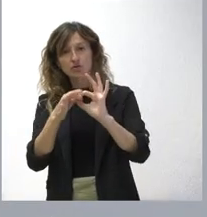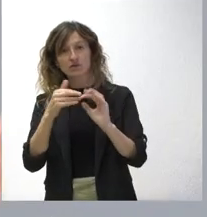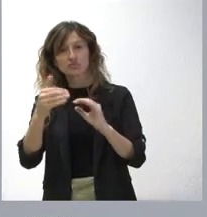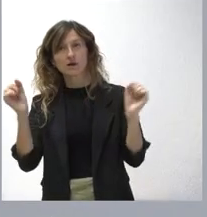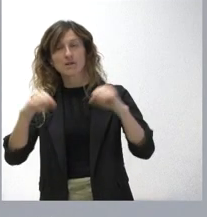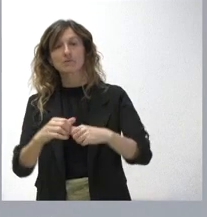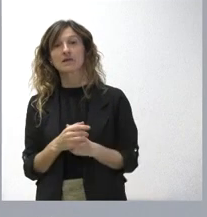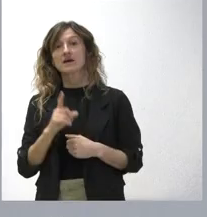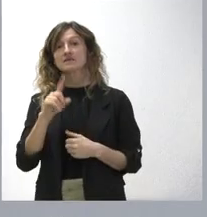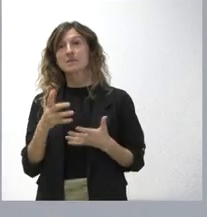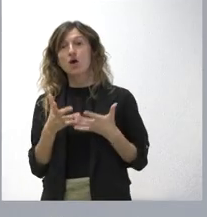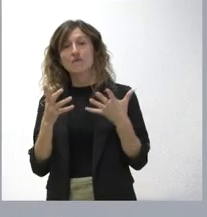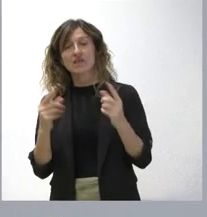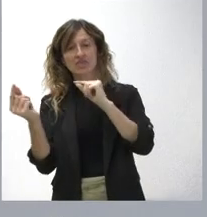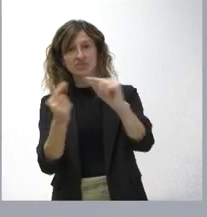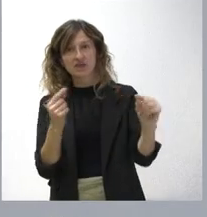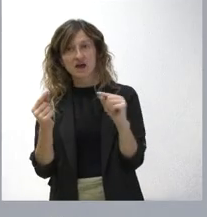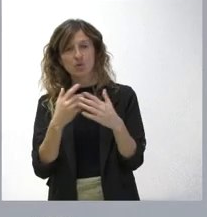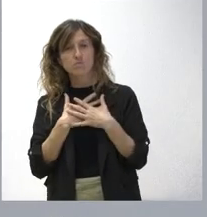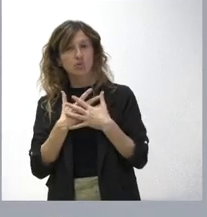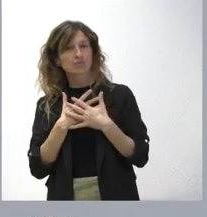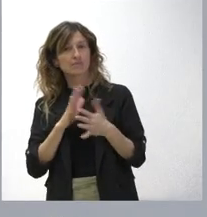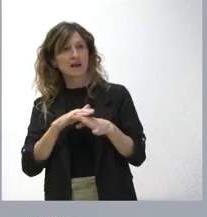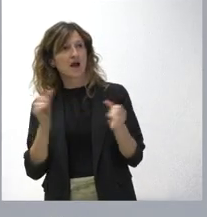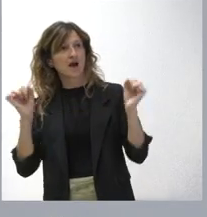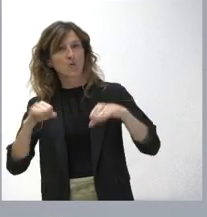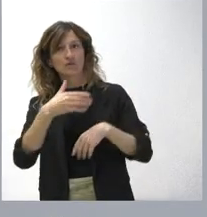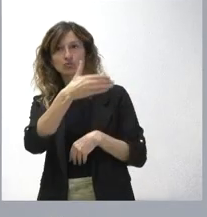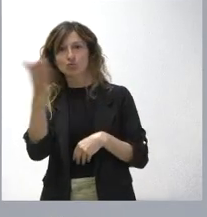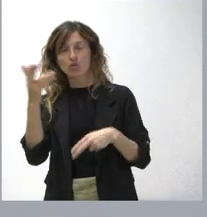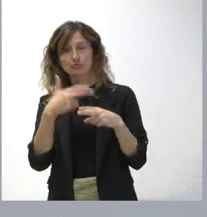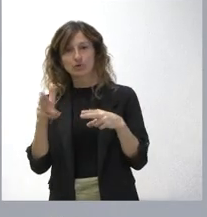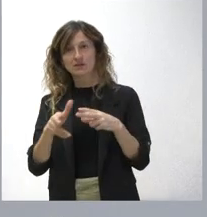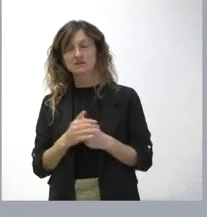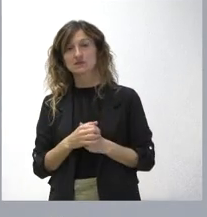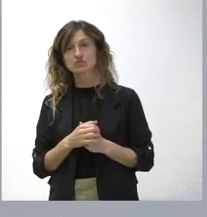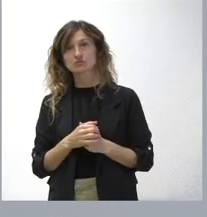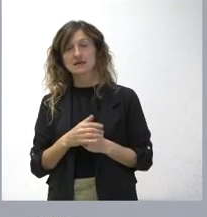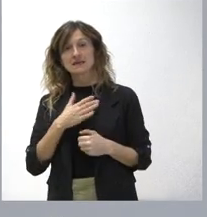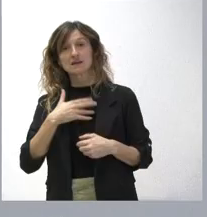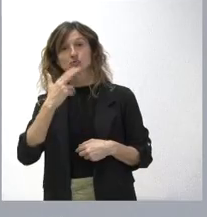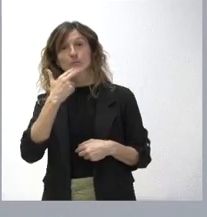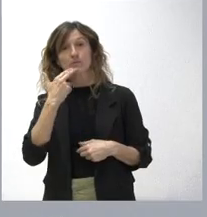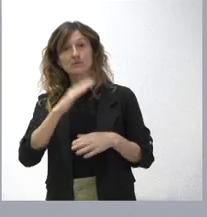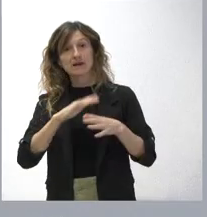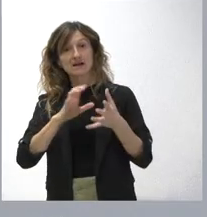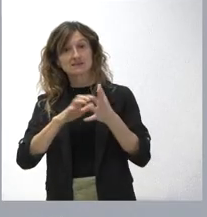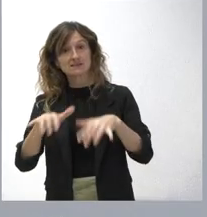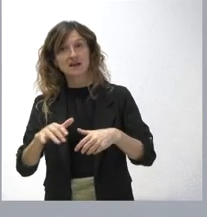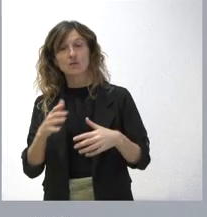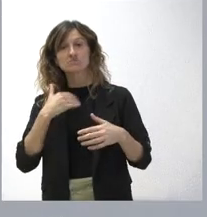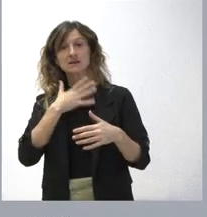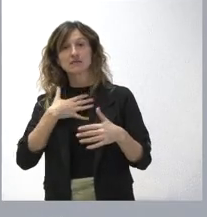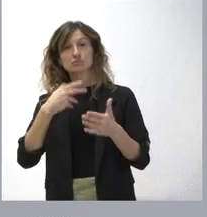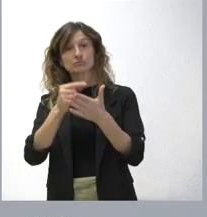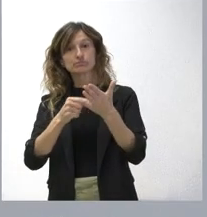luego hemos ofrecido diálogo y voluntad de acuerdo a todos los políticos. Hemos tendido la mano para alcanzar un compromiso por Castilla y León, para apoyar estos presupuestos,